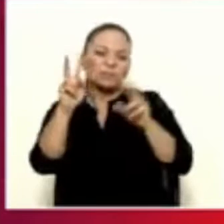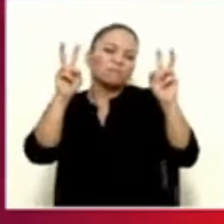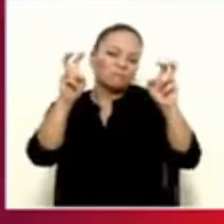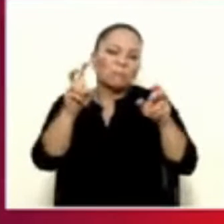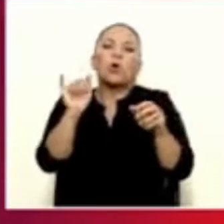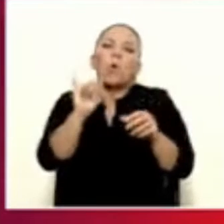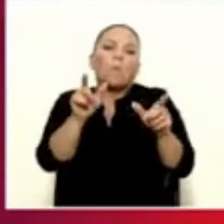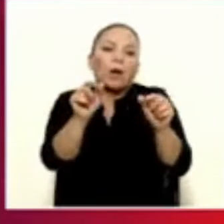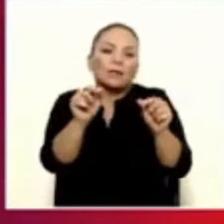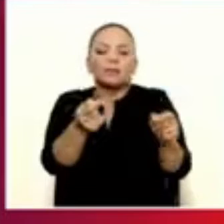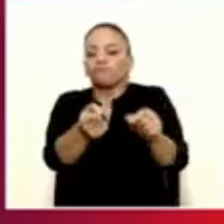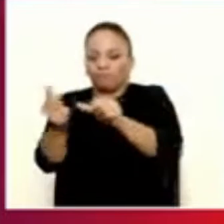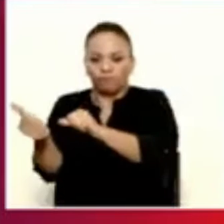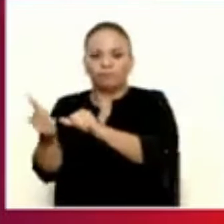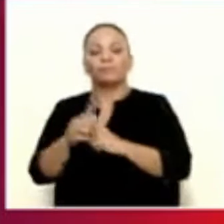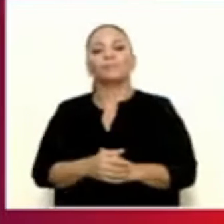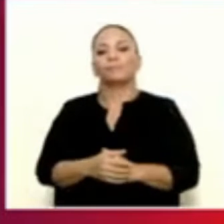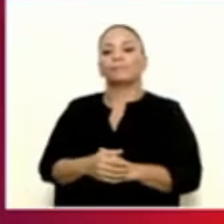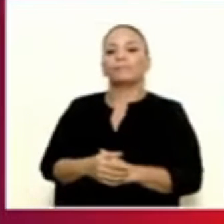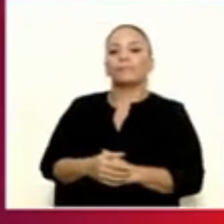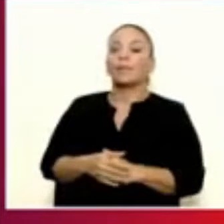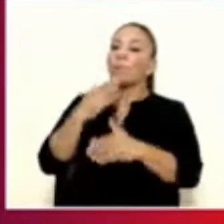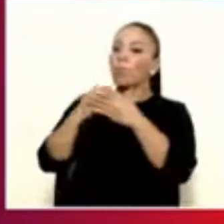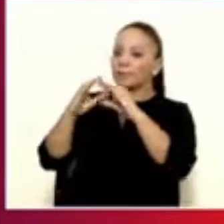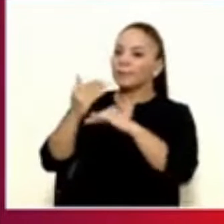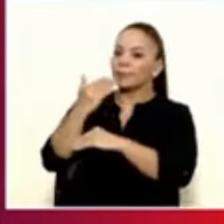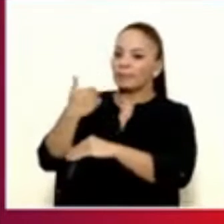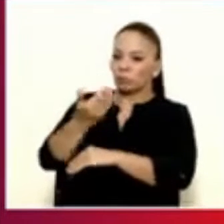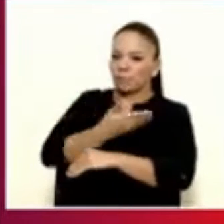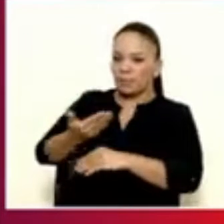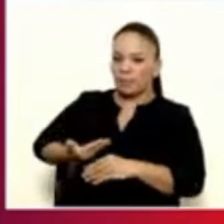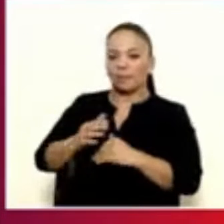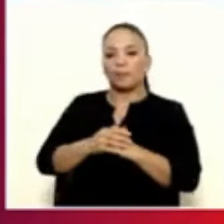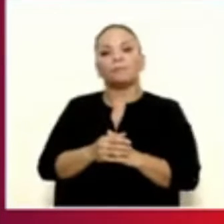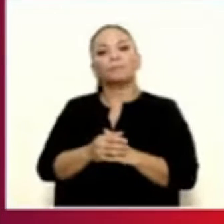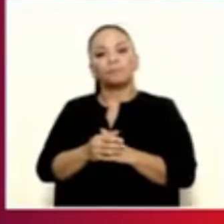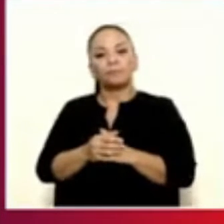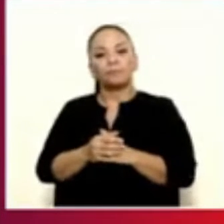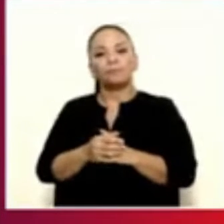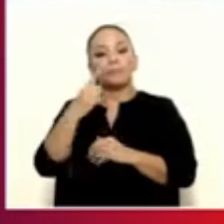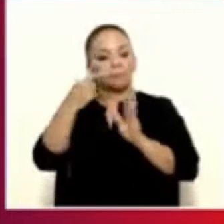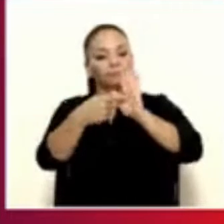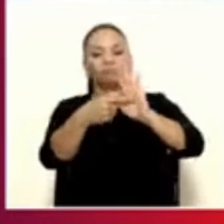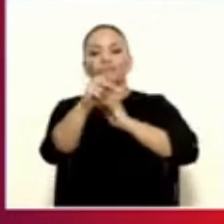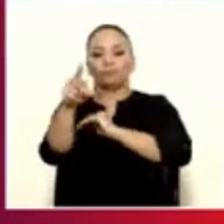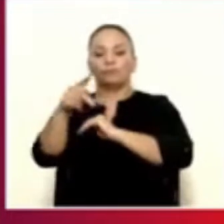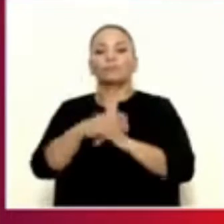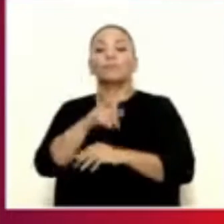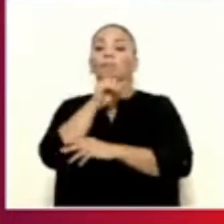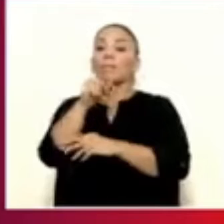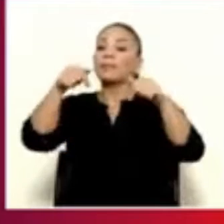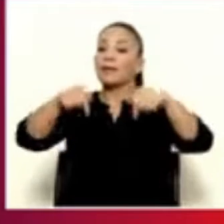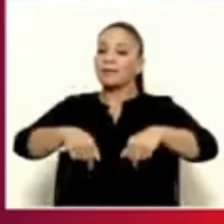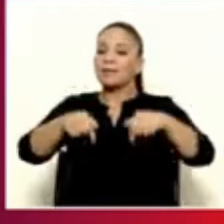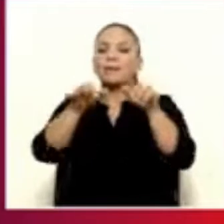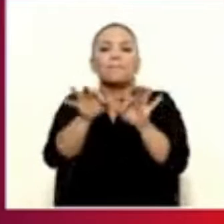otro paso. Muchas gracias, señor presidente. Muy buenas tardes. Ahí tenemos una presentación. Realmente aquí